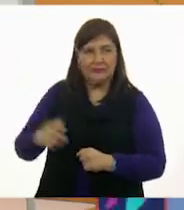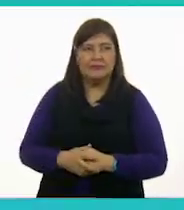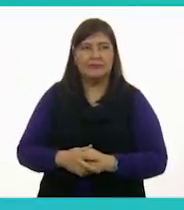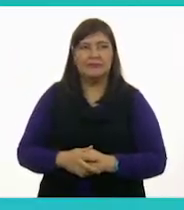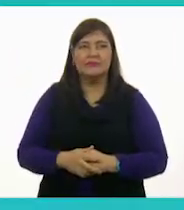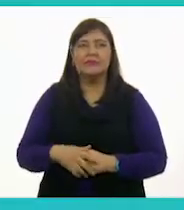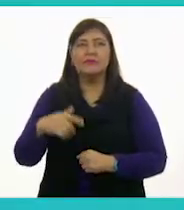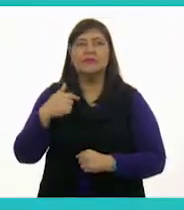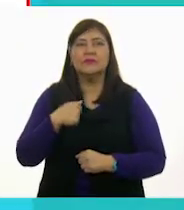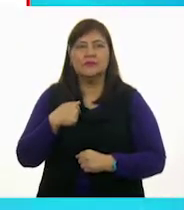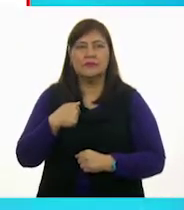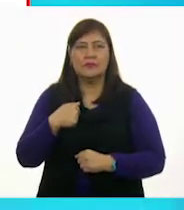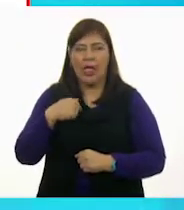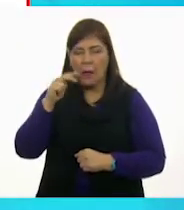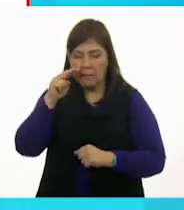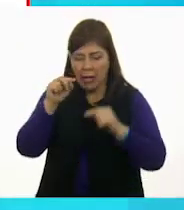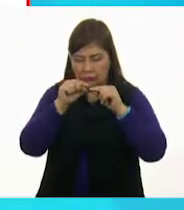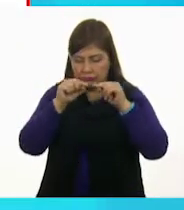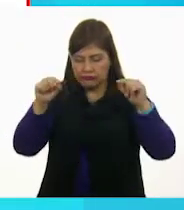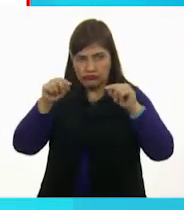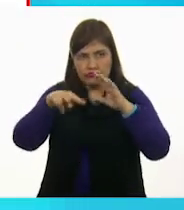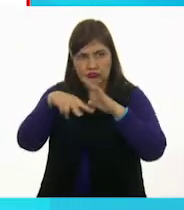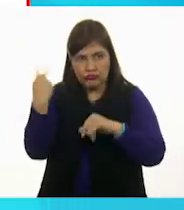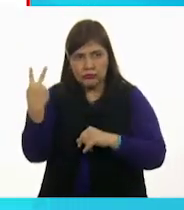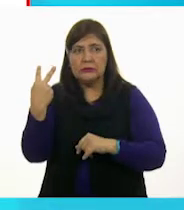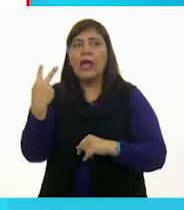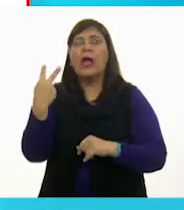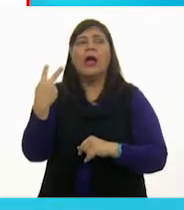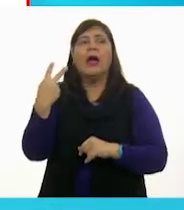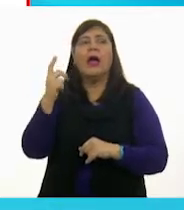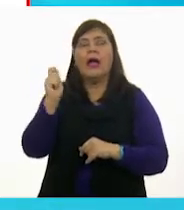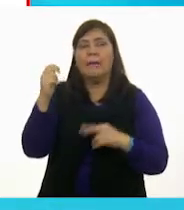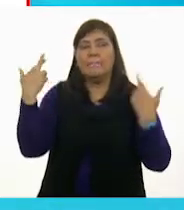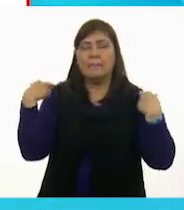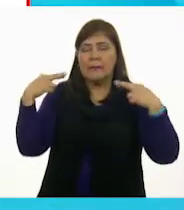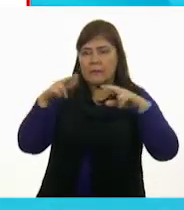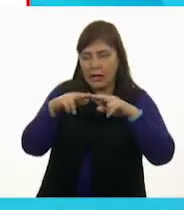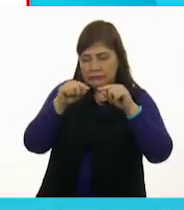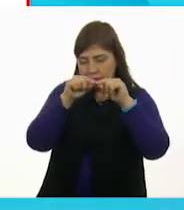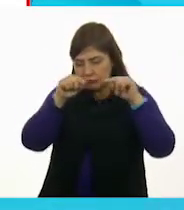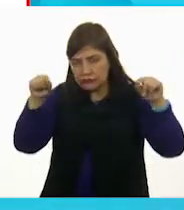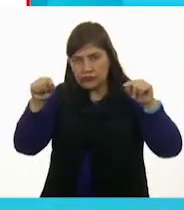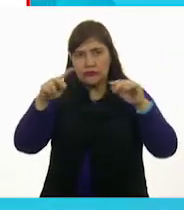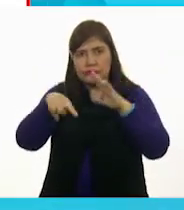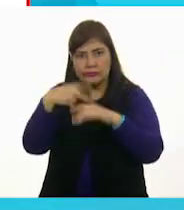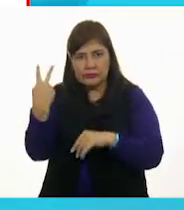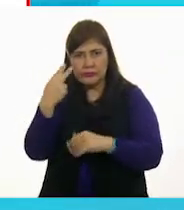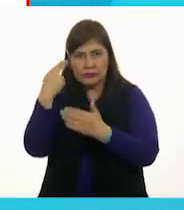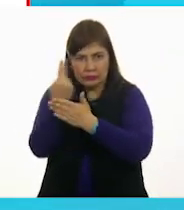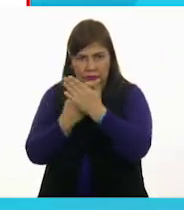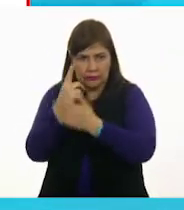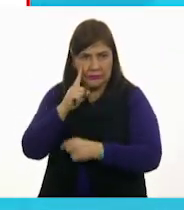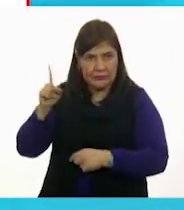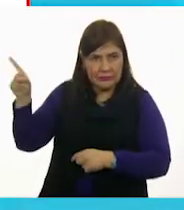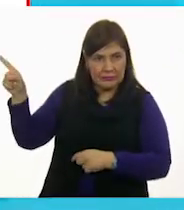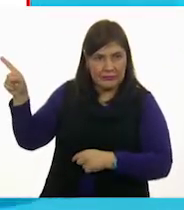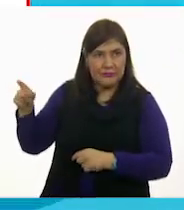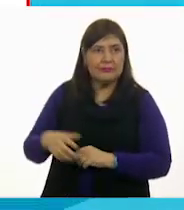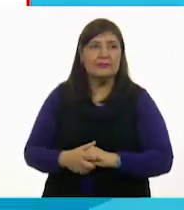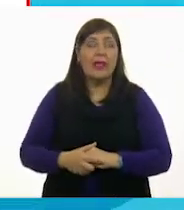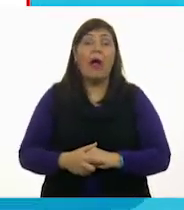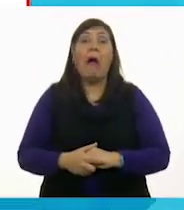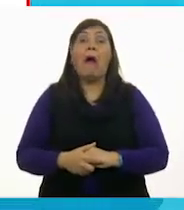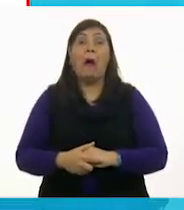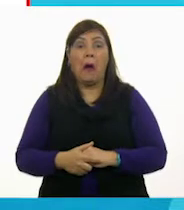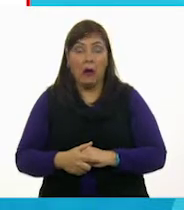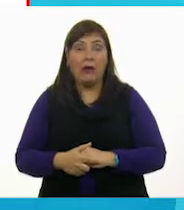Al ver mi espacio dibujo, la maestra se espacio dibujito. Ajá.